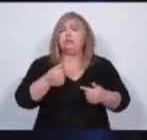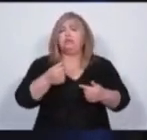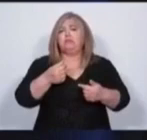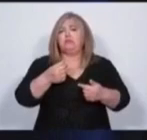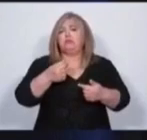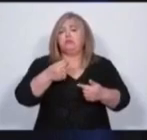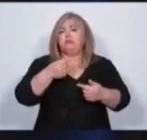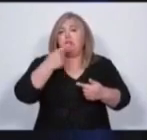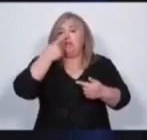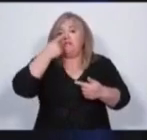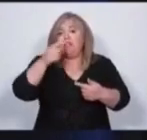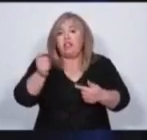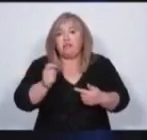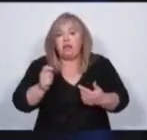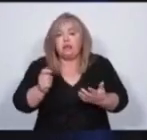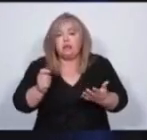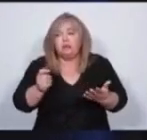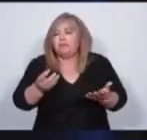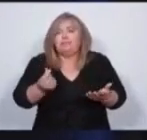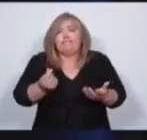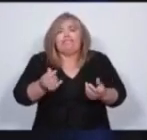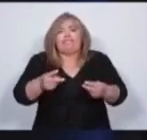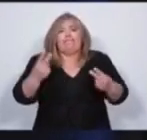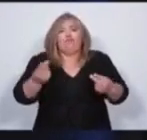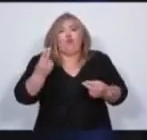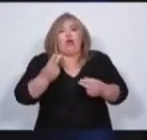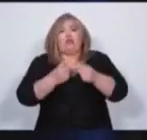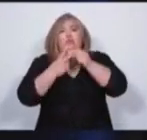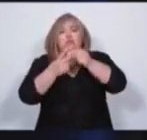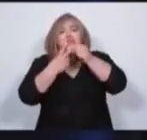que no le puede dar a sus hijos la educación que merece.